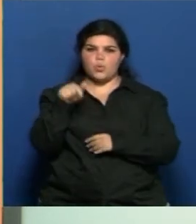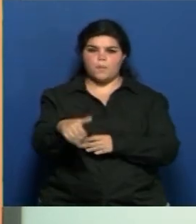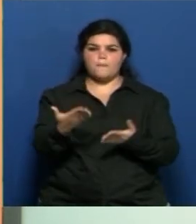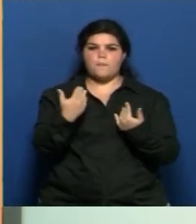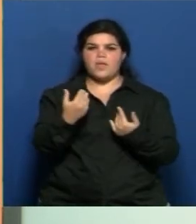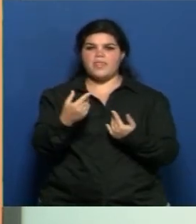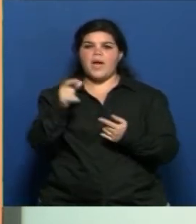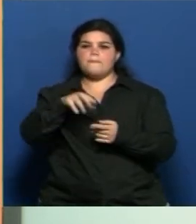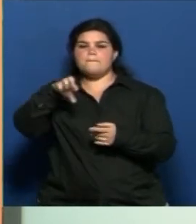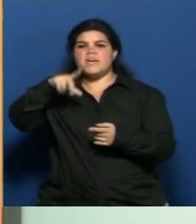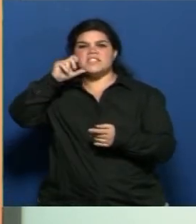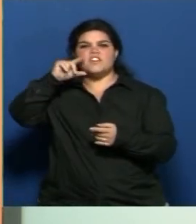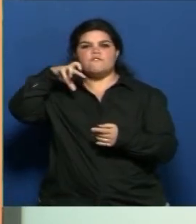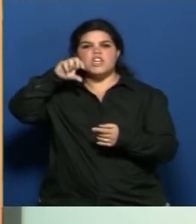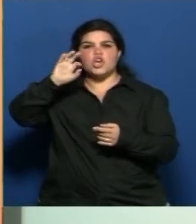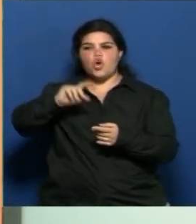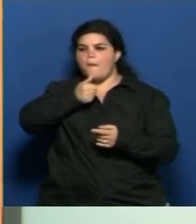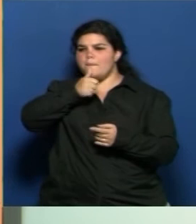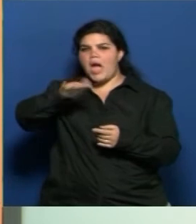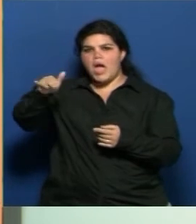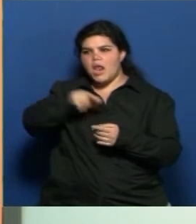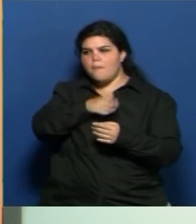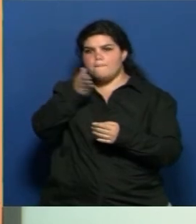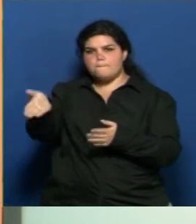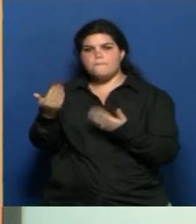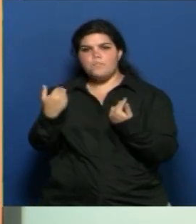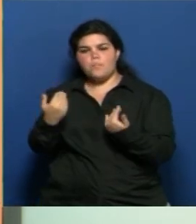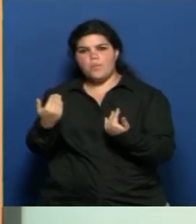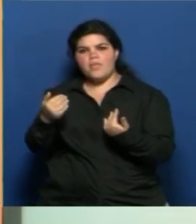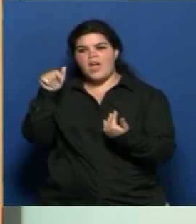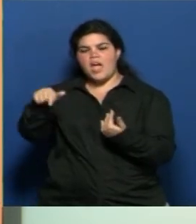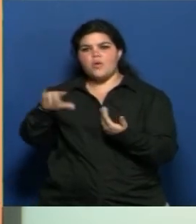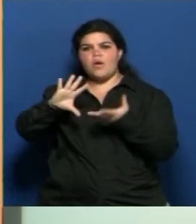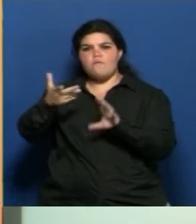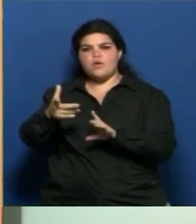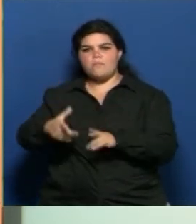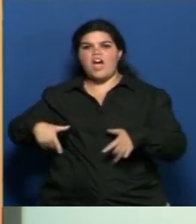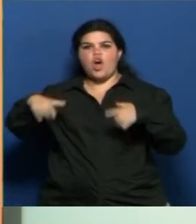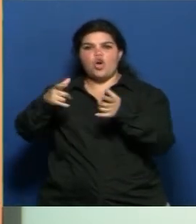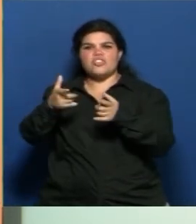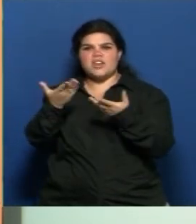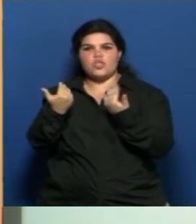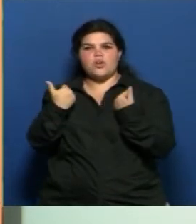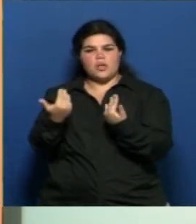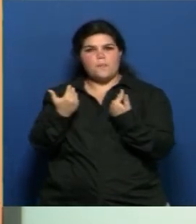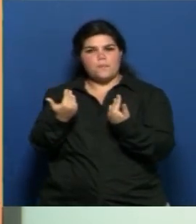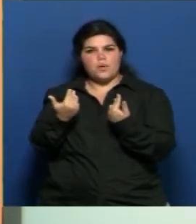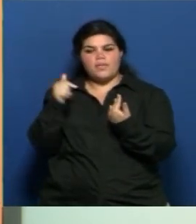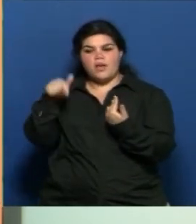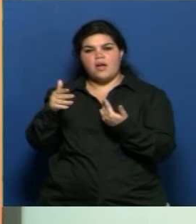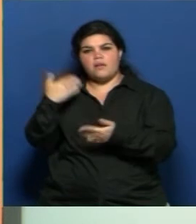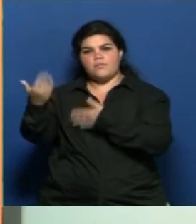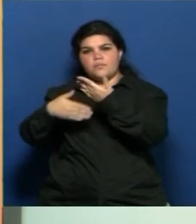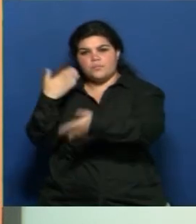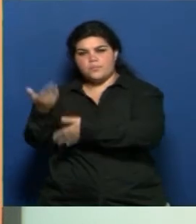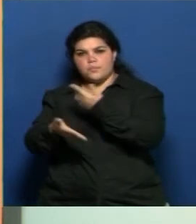donde exista específicamente ese polo en relación a los contenedores y de esa manera se active todo lo